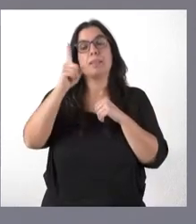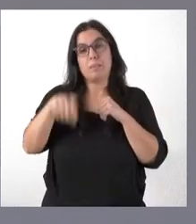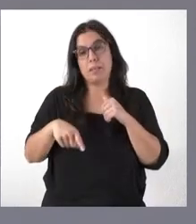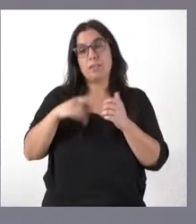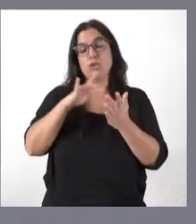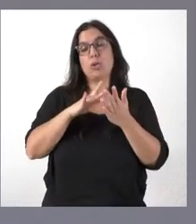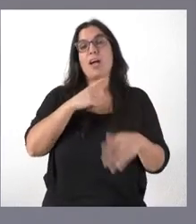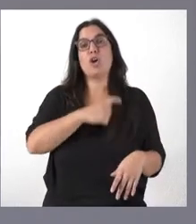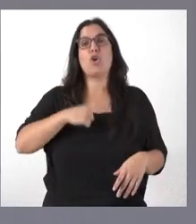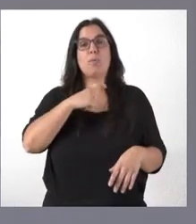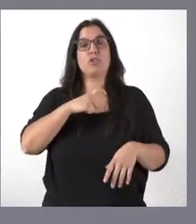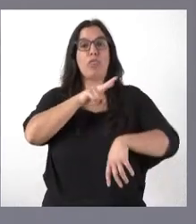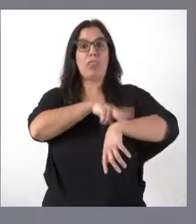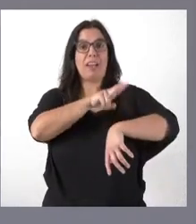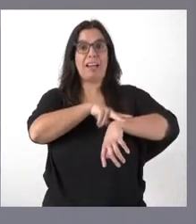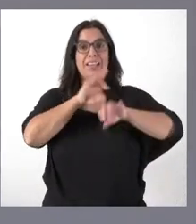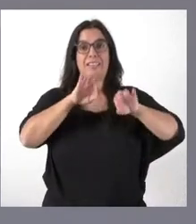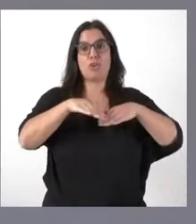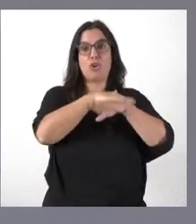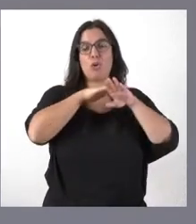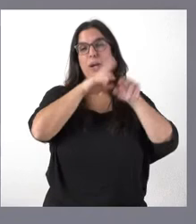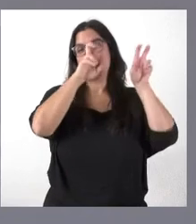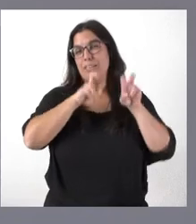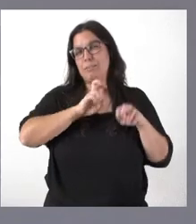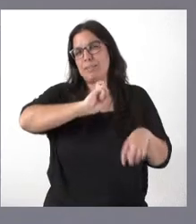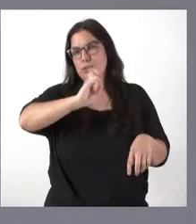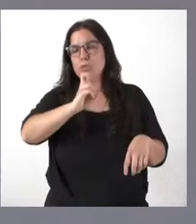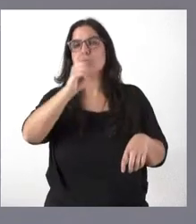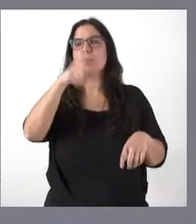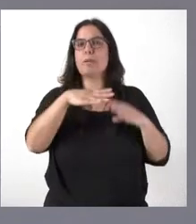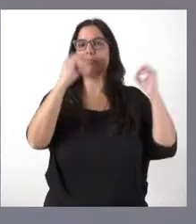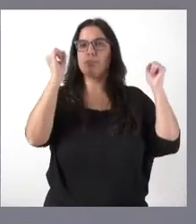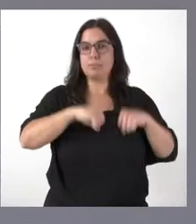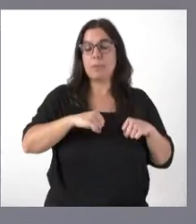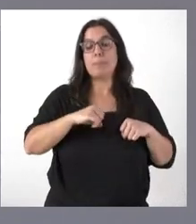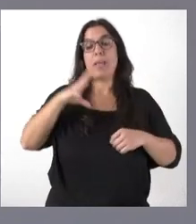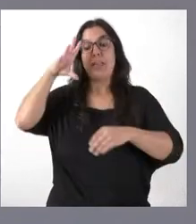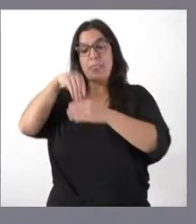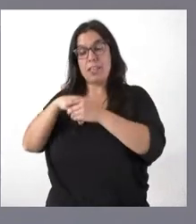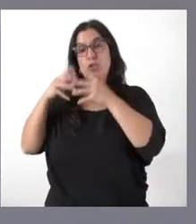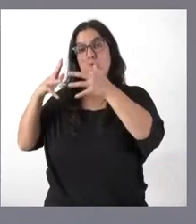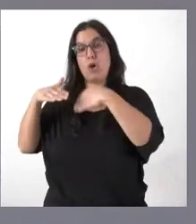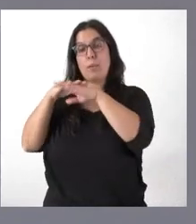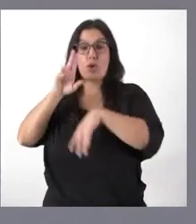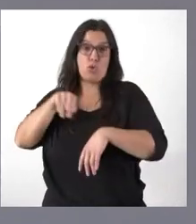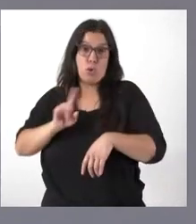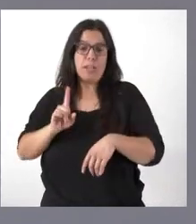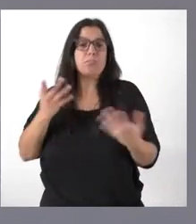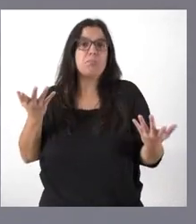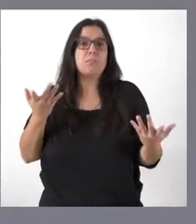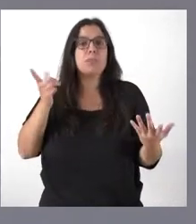comisión delegada del Gobierno con algún asunto que hemos aprobado y aunque no forma parte de los acuerdos del Consejo de Gobierno, sí que